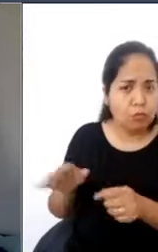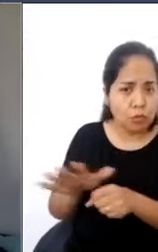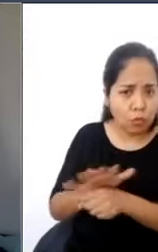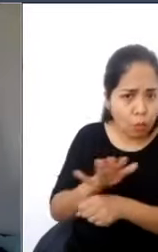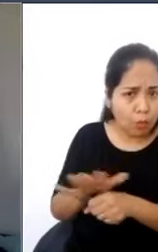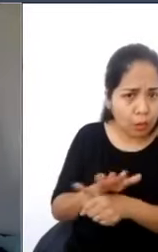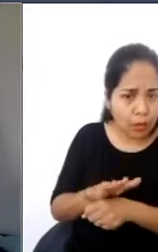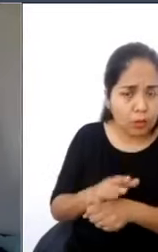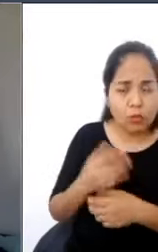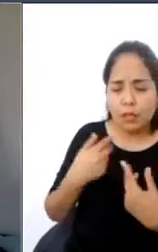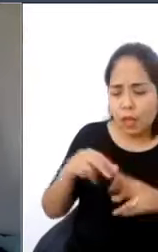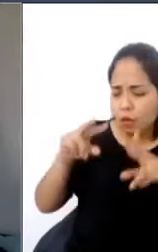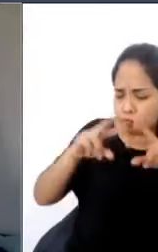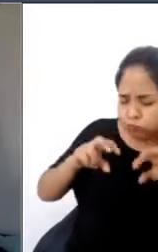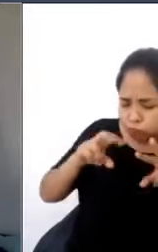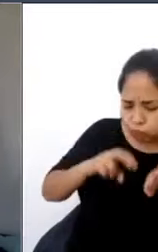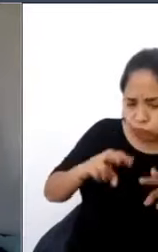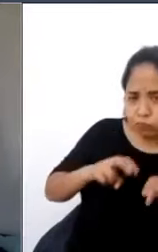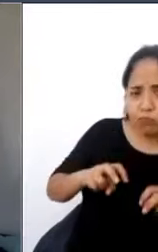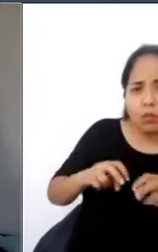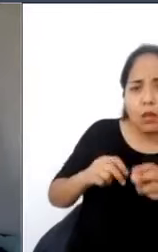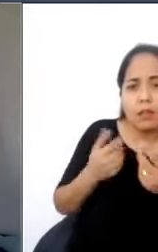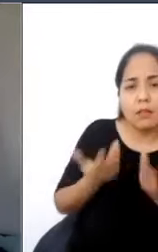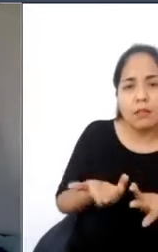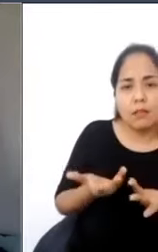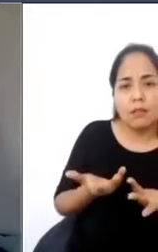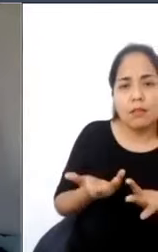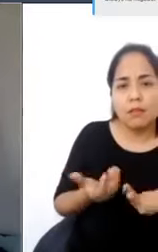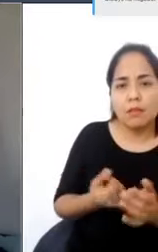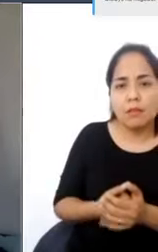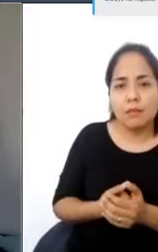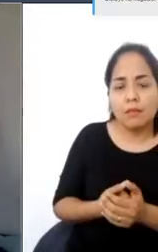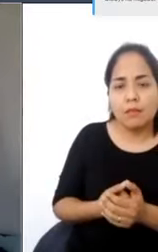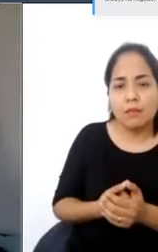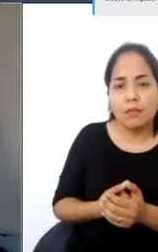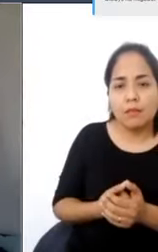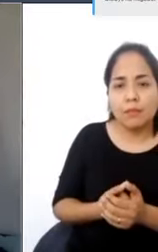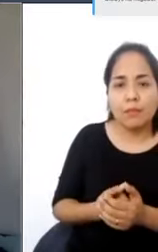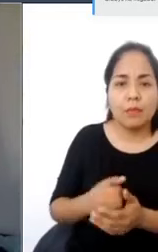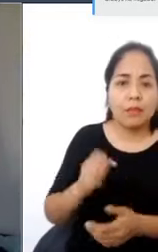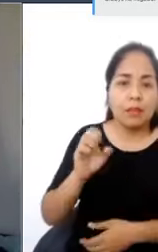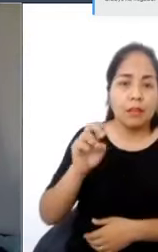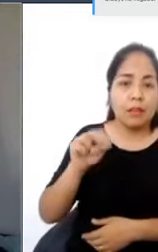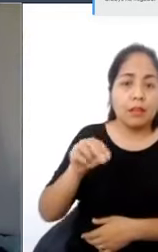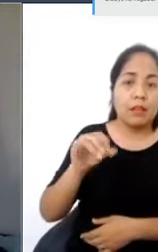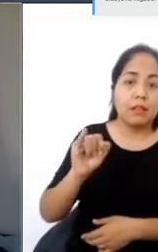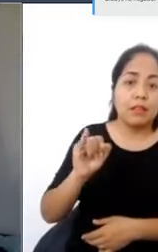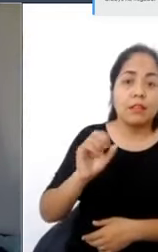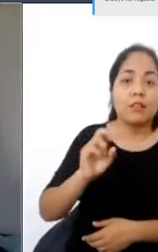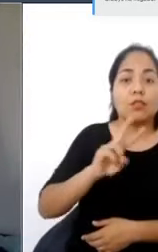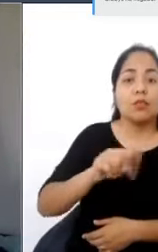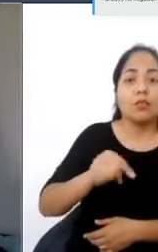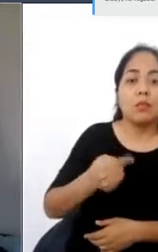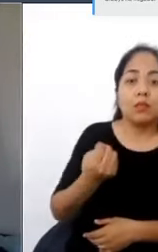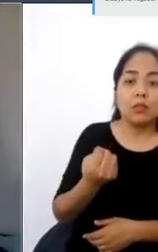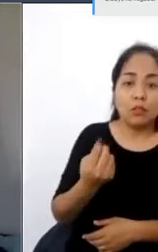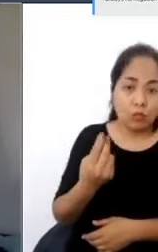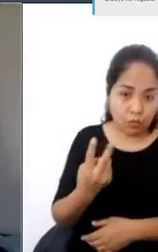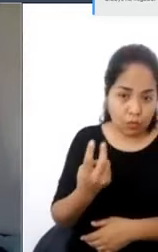diagnóstico, sí, un poquito basado en la... en EDIS 2012, pero eso no cambia